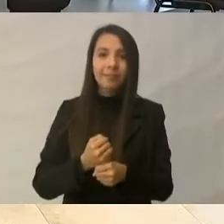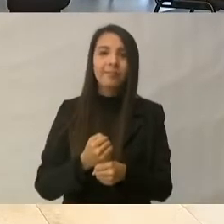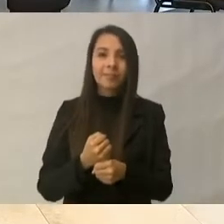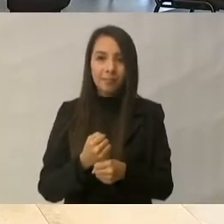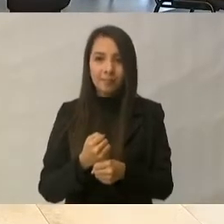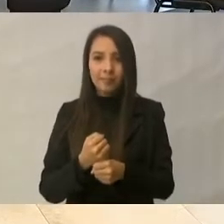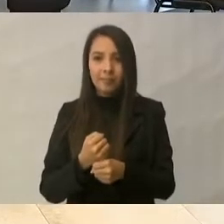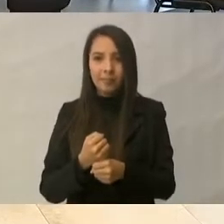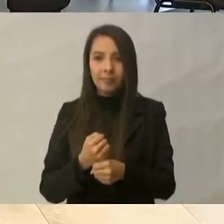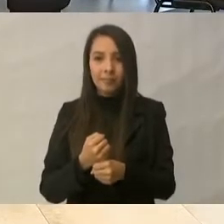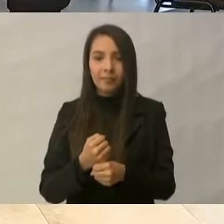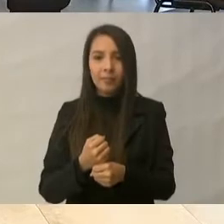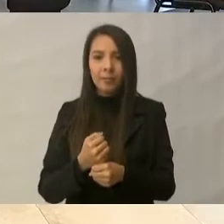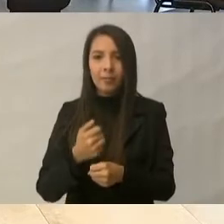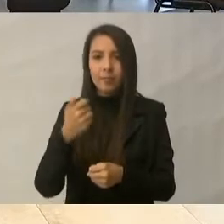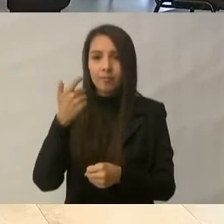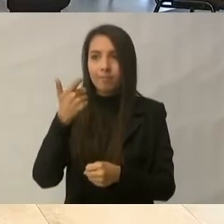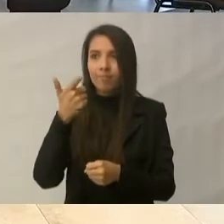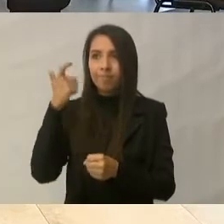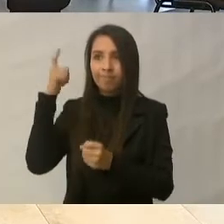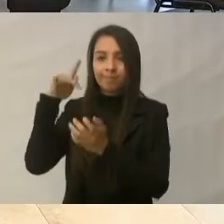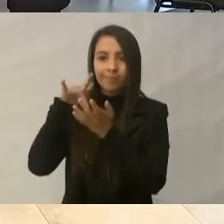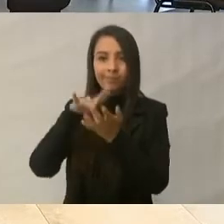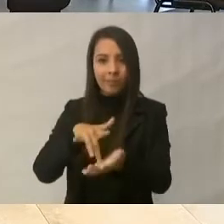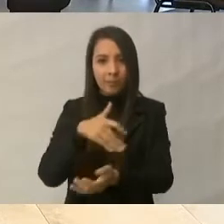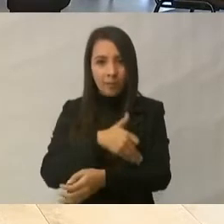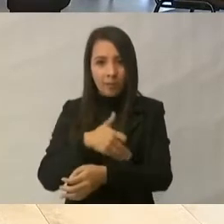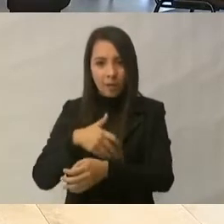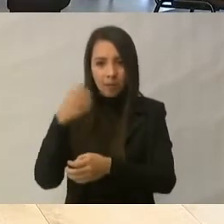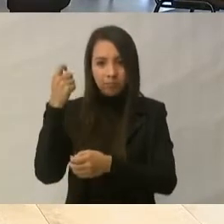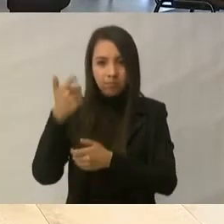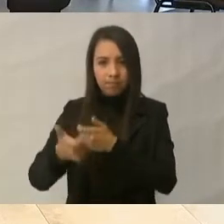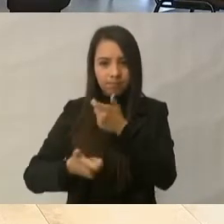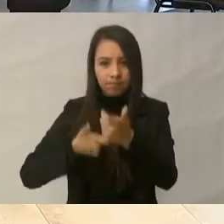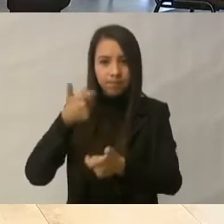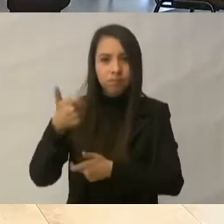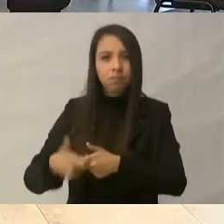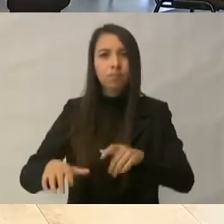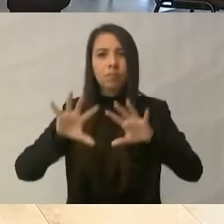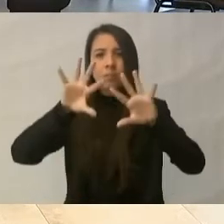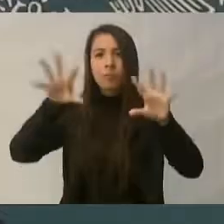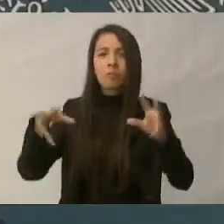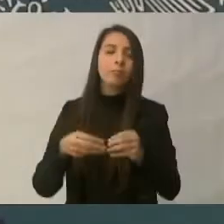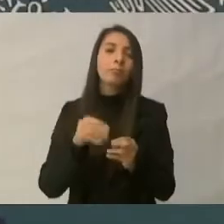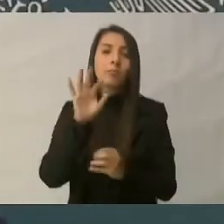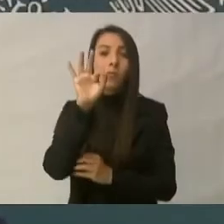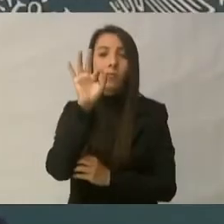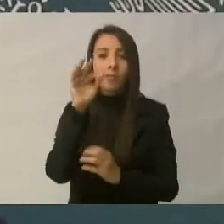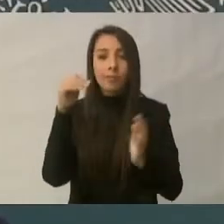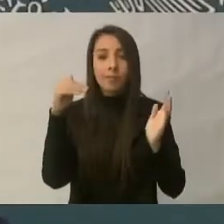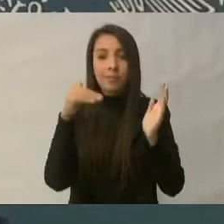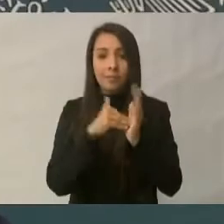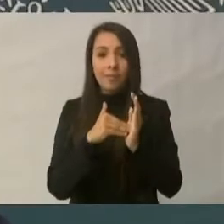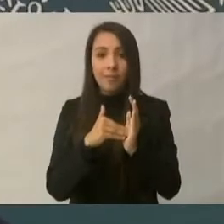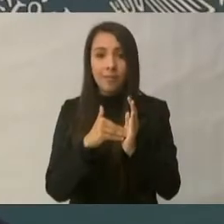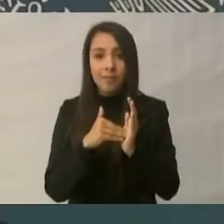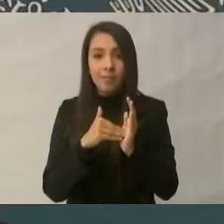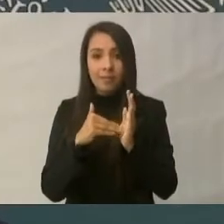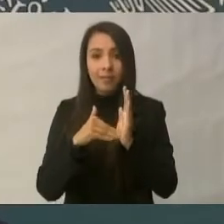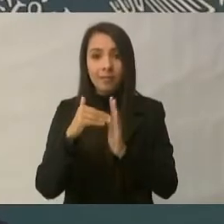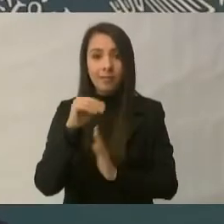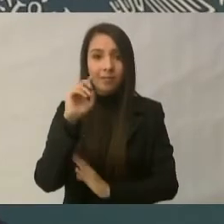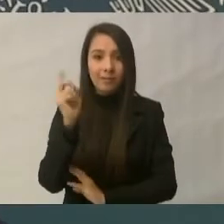de alrededor de 40 mil millones de dólares. Una cifra récord.